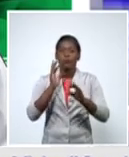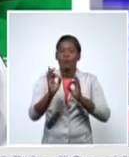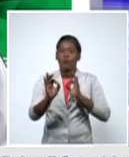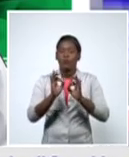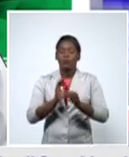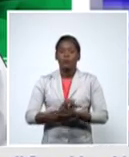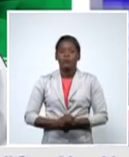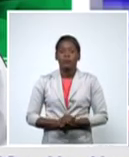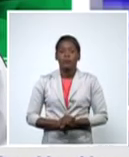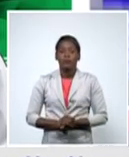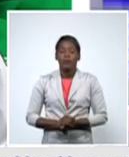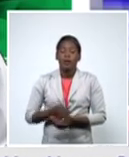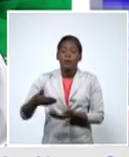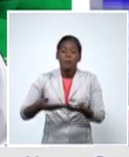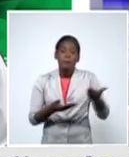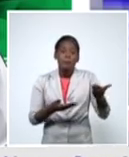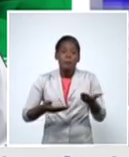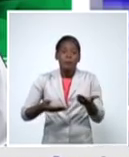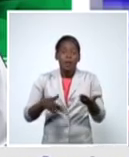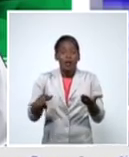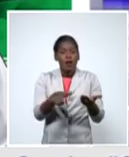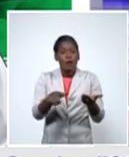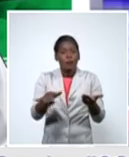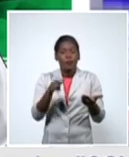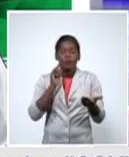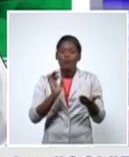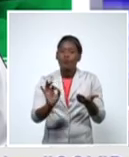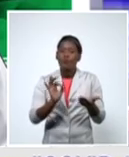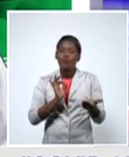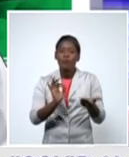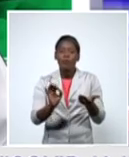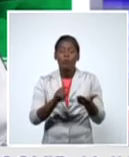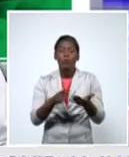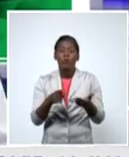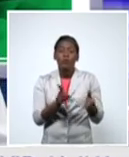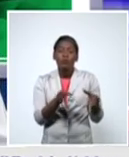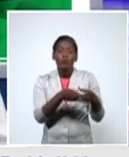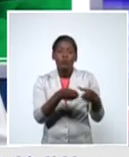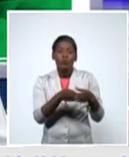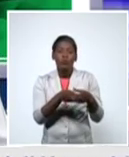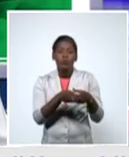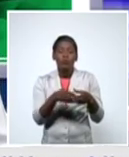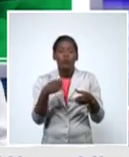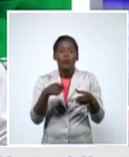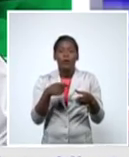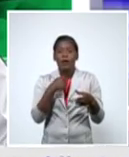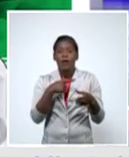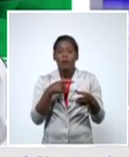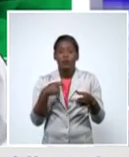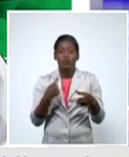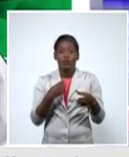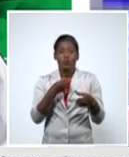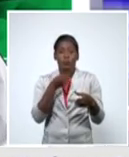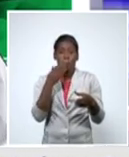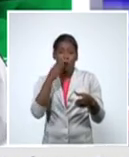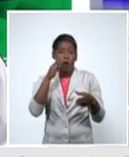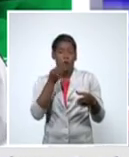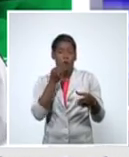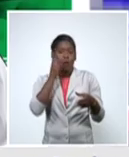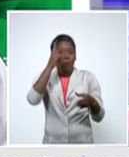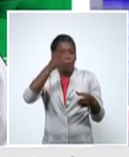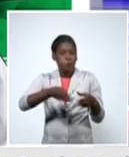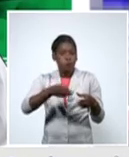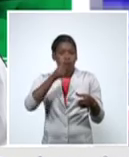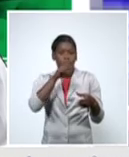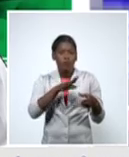el de 5 años y menos es un grupo que es manejable que es controlable y que